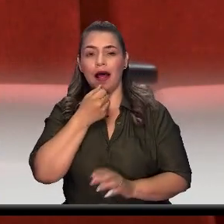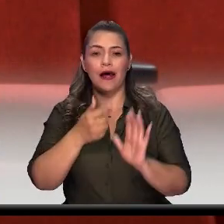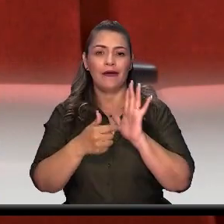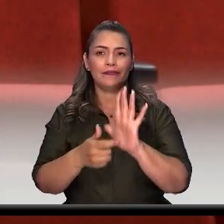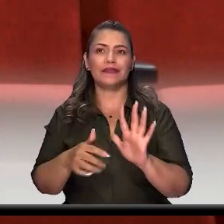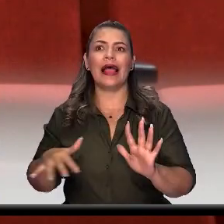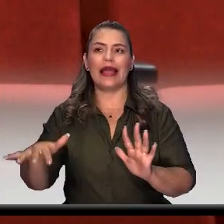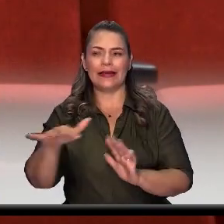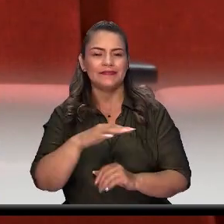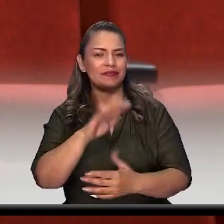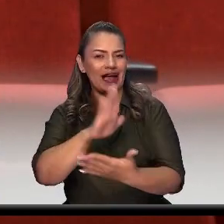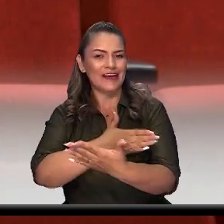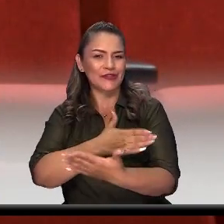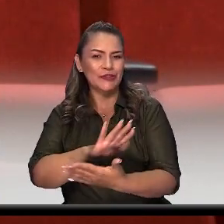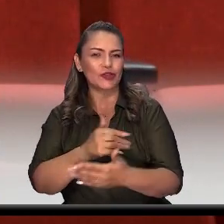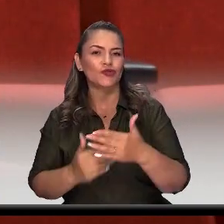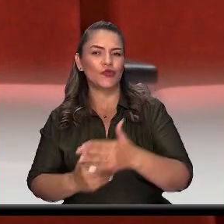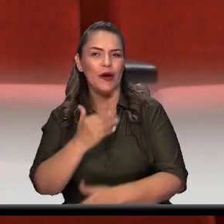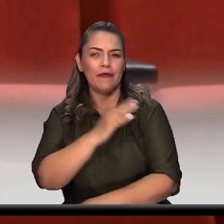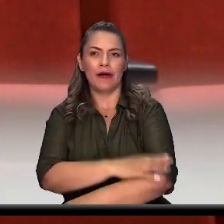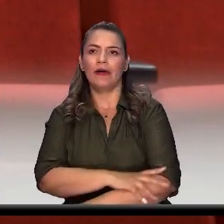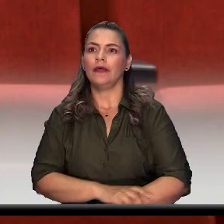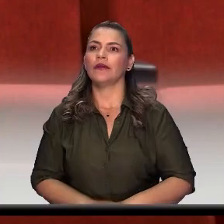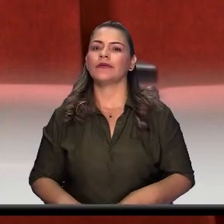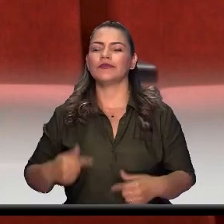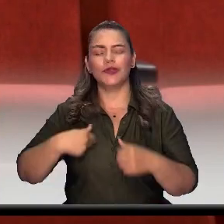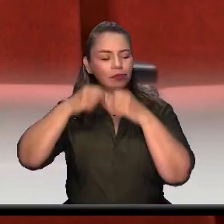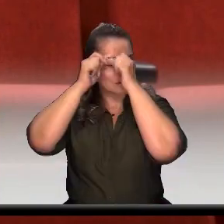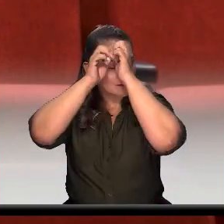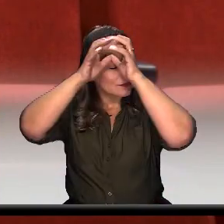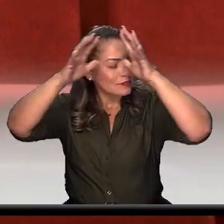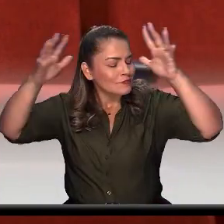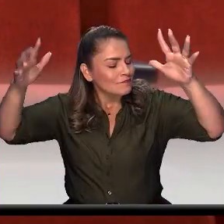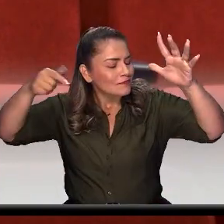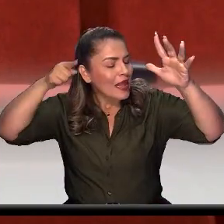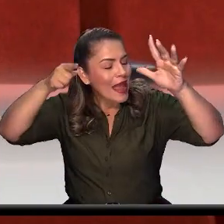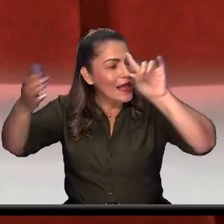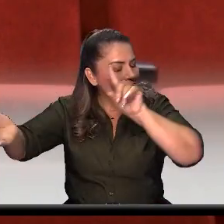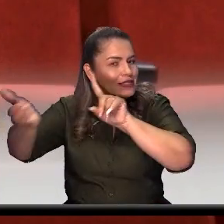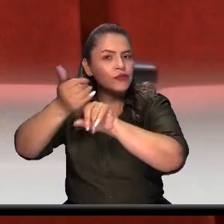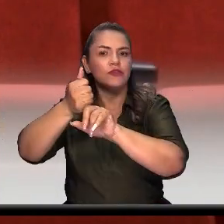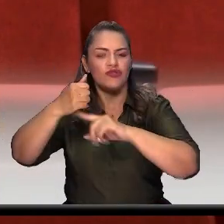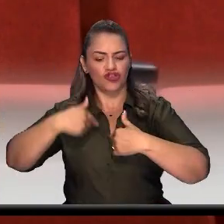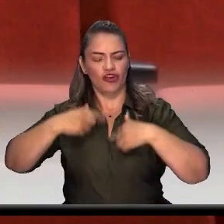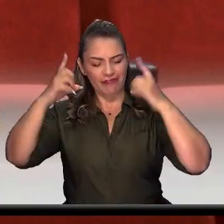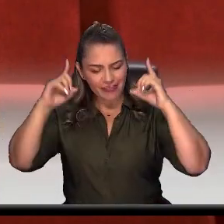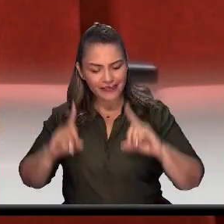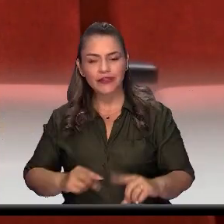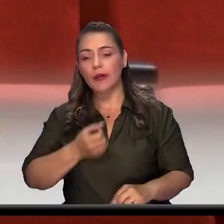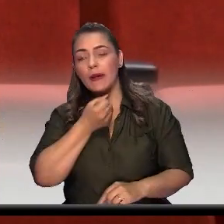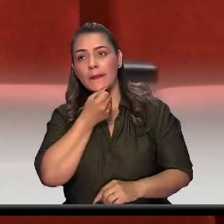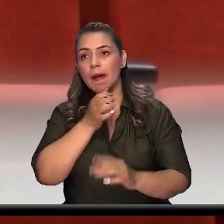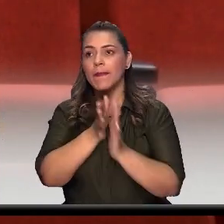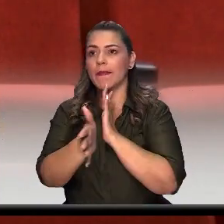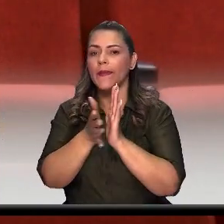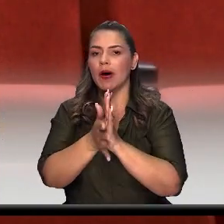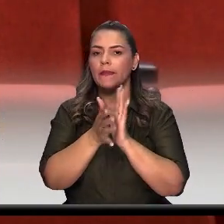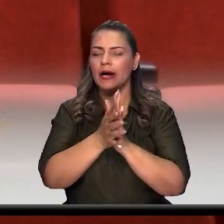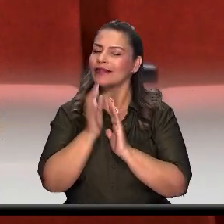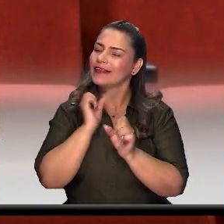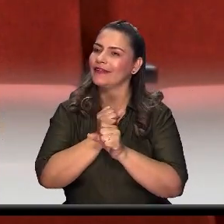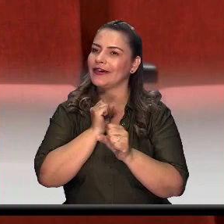poderlo hacer. Y es que el mundo es de los soñadores, el mundo es de aquellos que toman esos sueños y empiezan a trabajar para